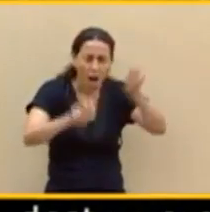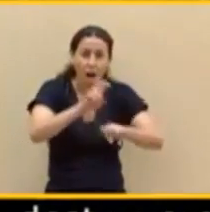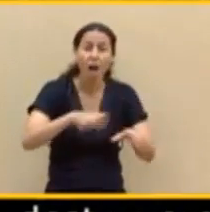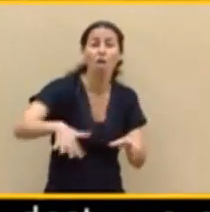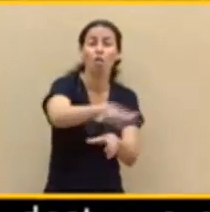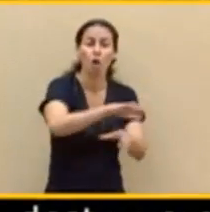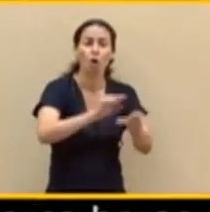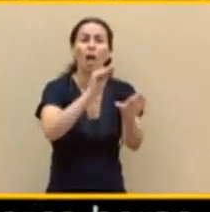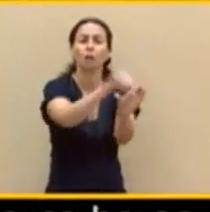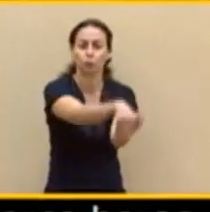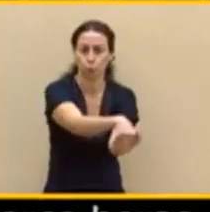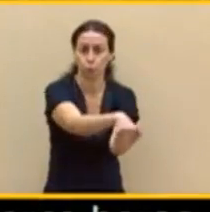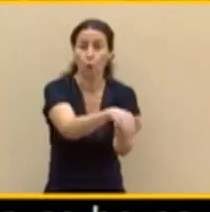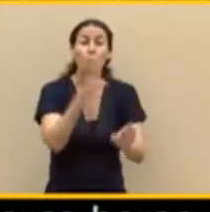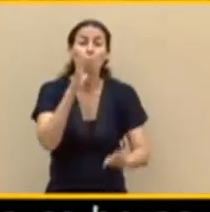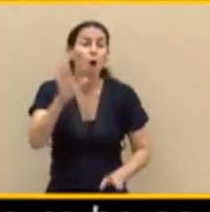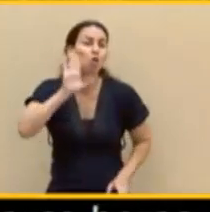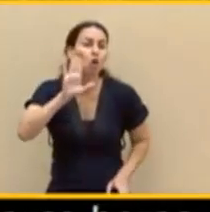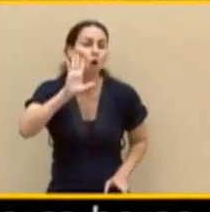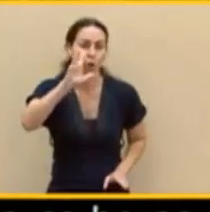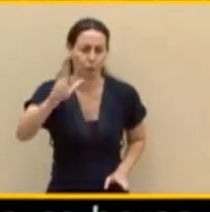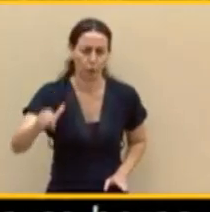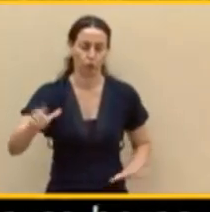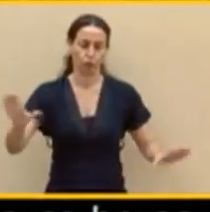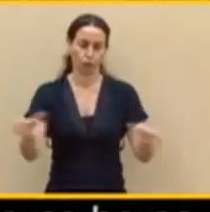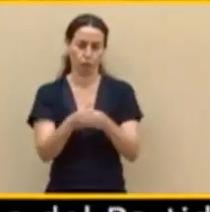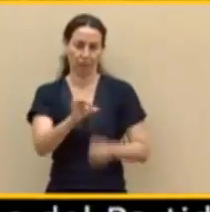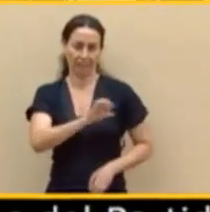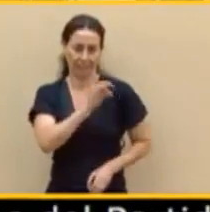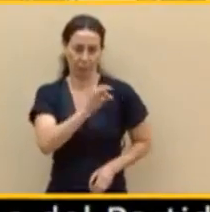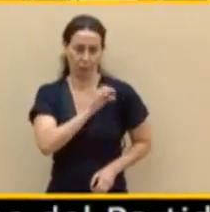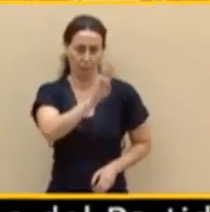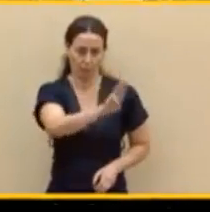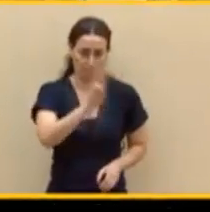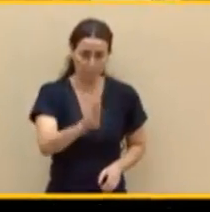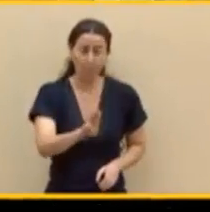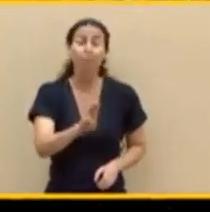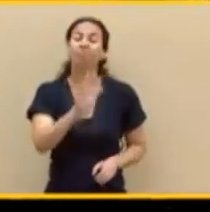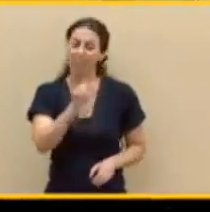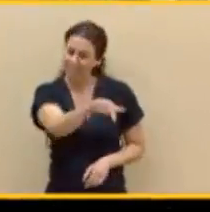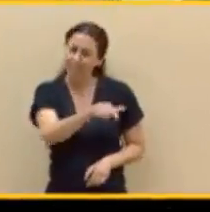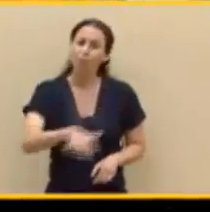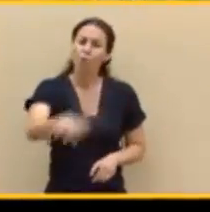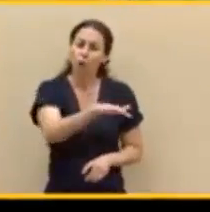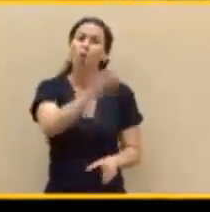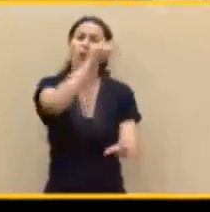actos de corrupción, señorías del Partido Popular. La corrupción tiene sede y es Genova 13.